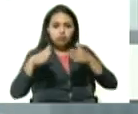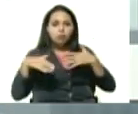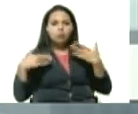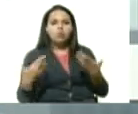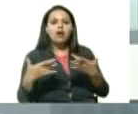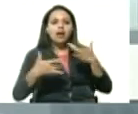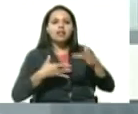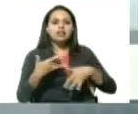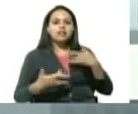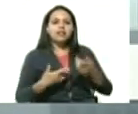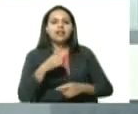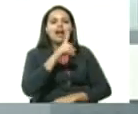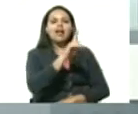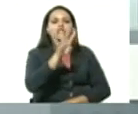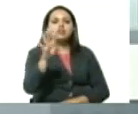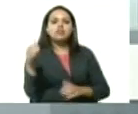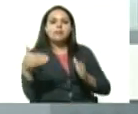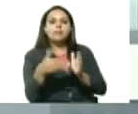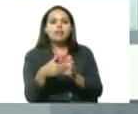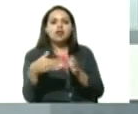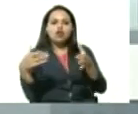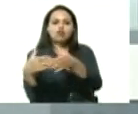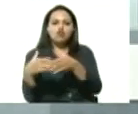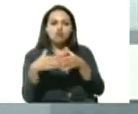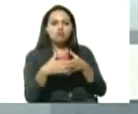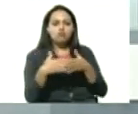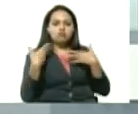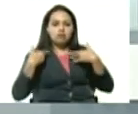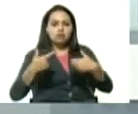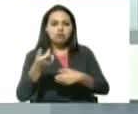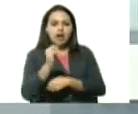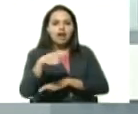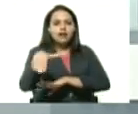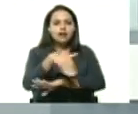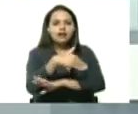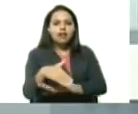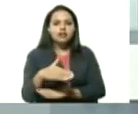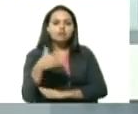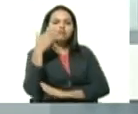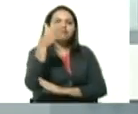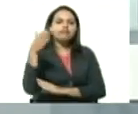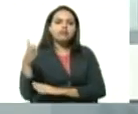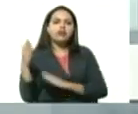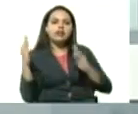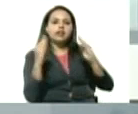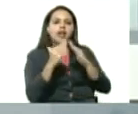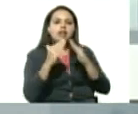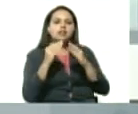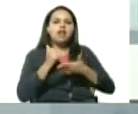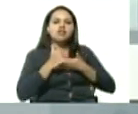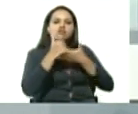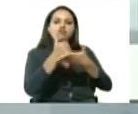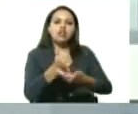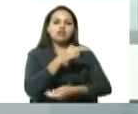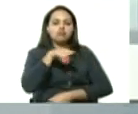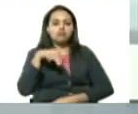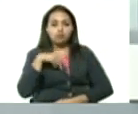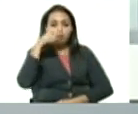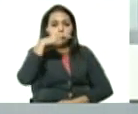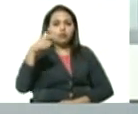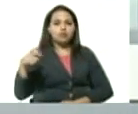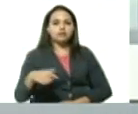las 14 mil brigadas de salud que están en las calles casa por casa ayudando a nuestro pueblo